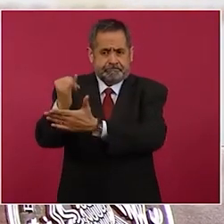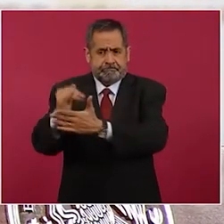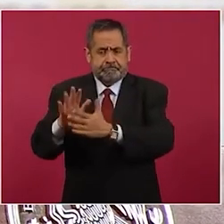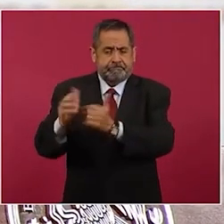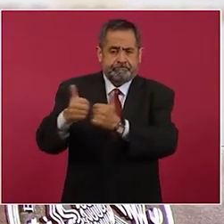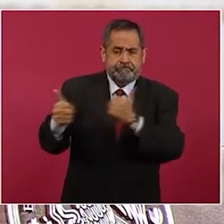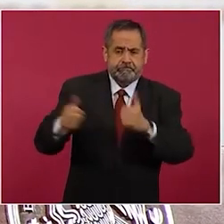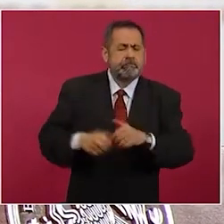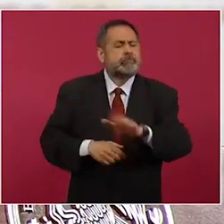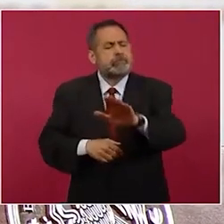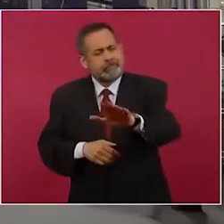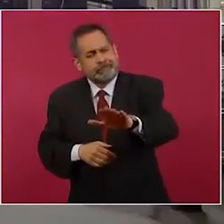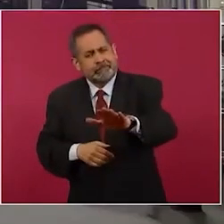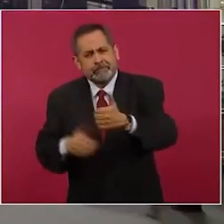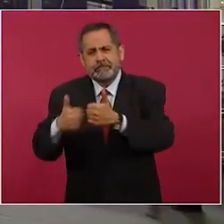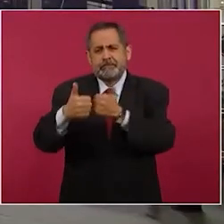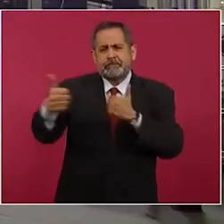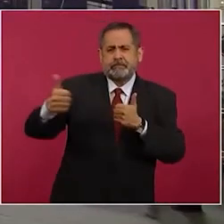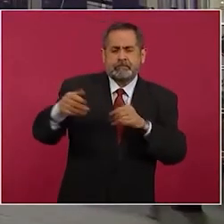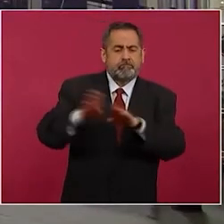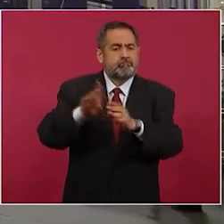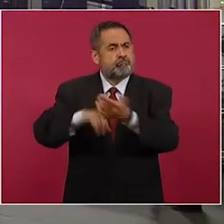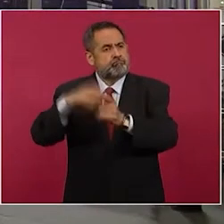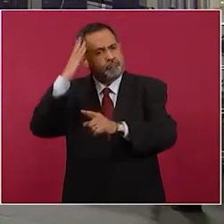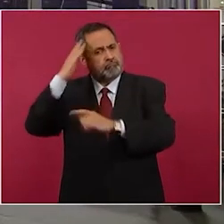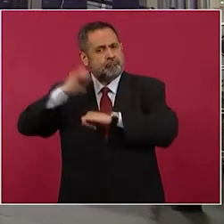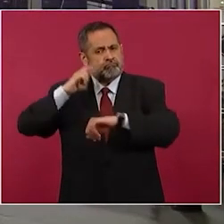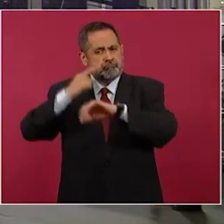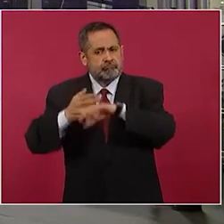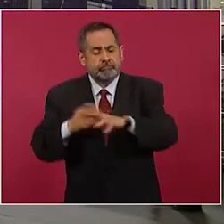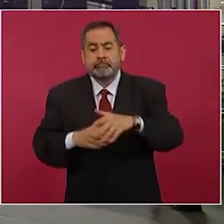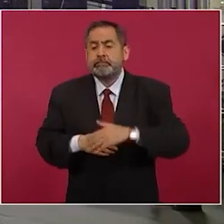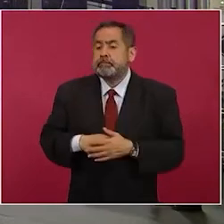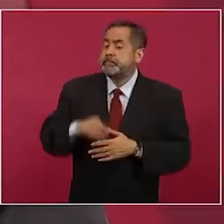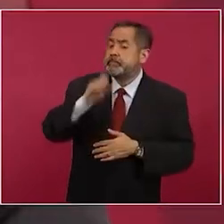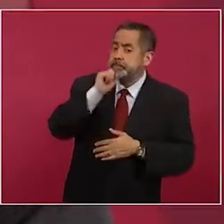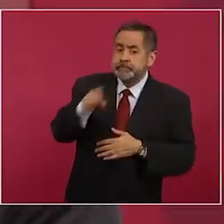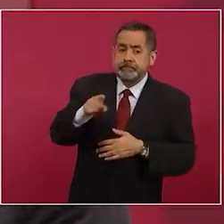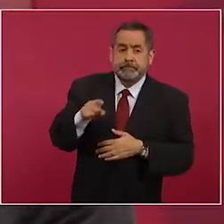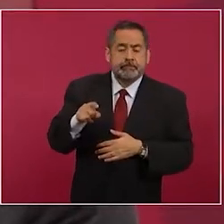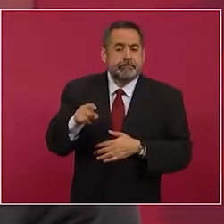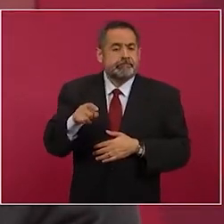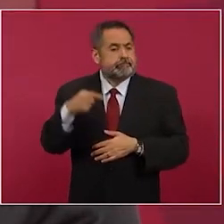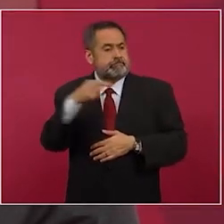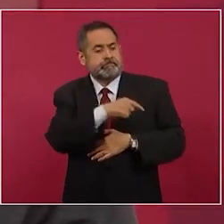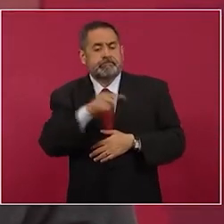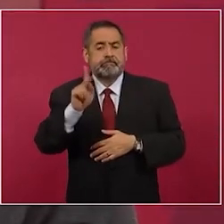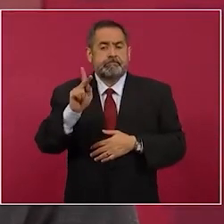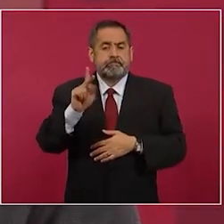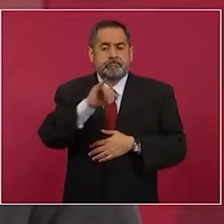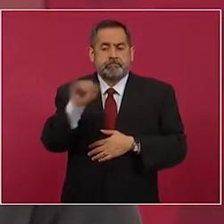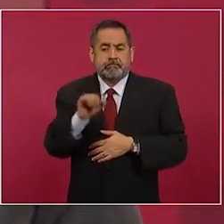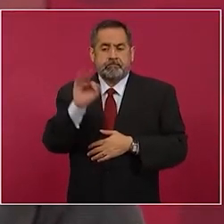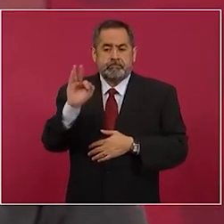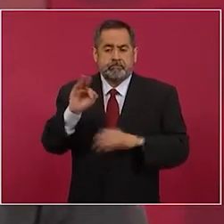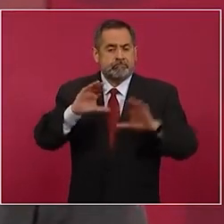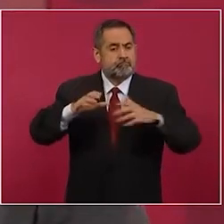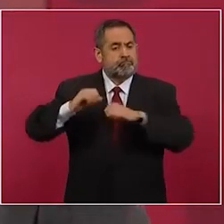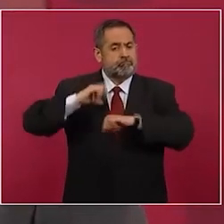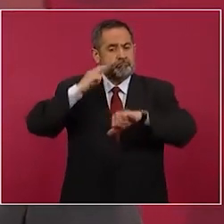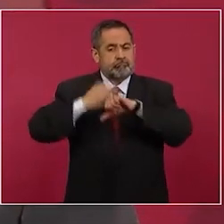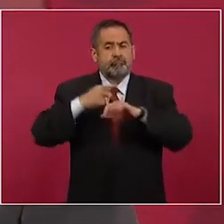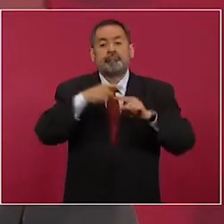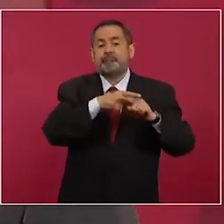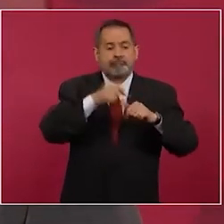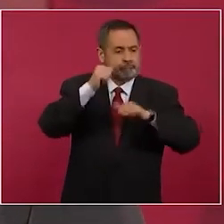pero dentro de su propia autonomía es la cabeza la que... Tiene autonomía el Poder Judicial que está